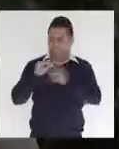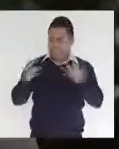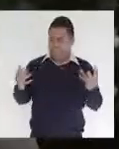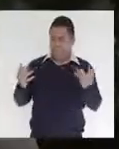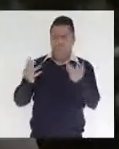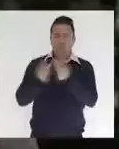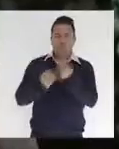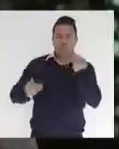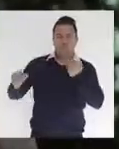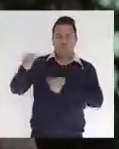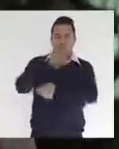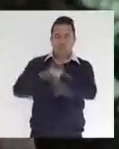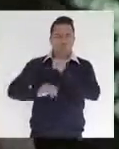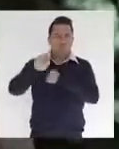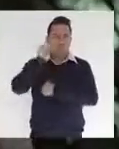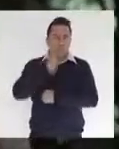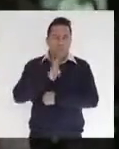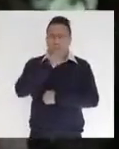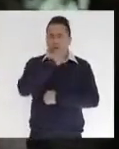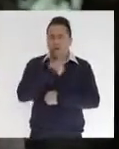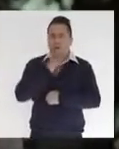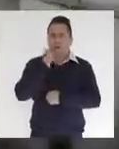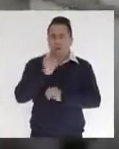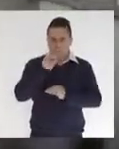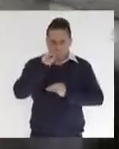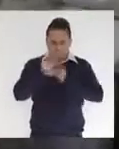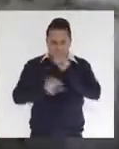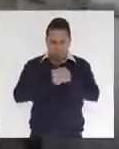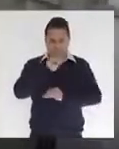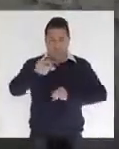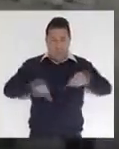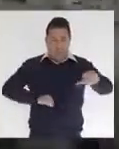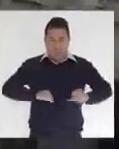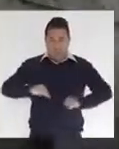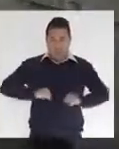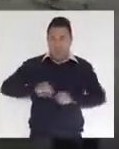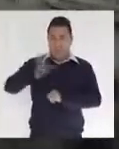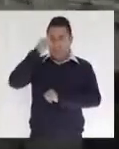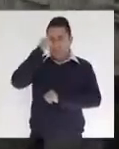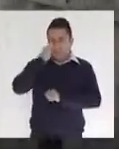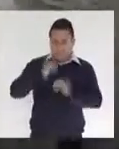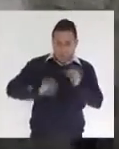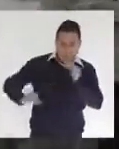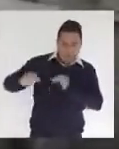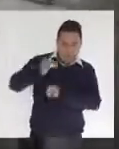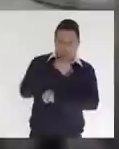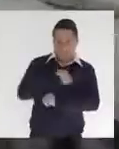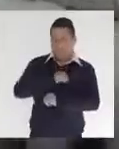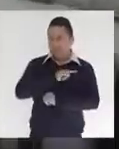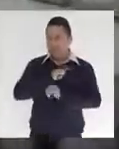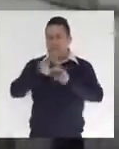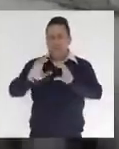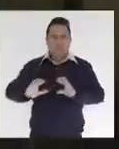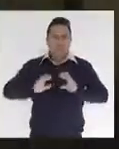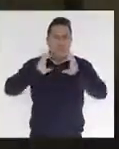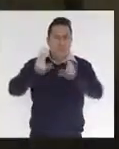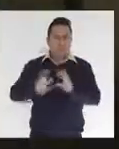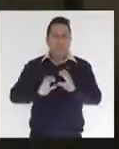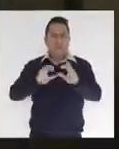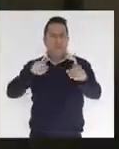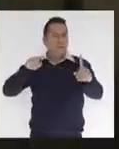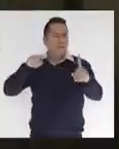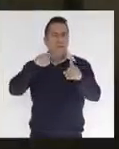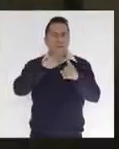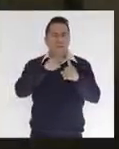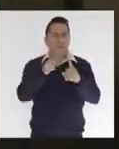y juntas las acciones enfocadas para cuidar la salud de todas y todos. El objetivo